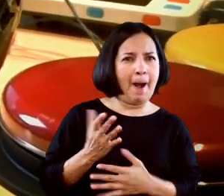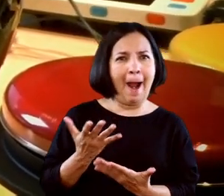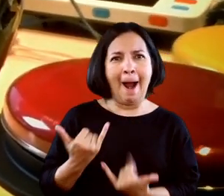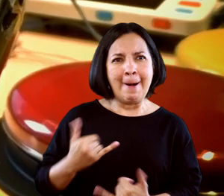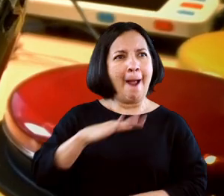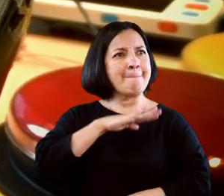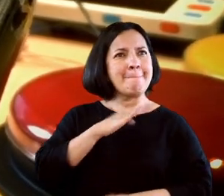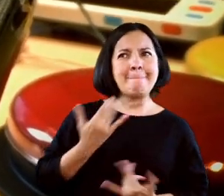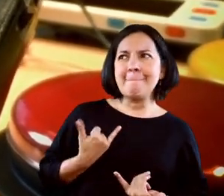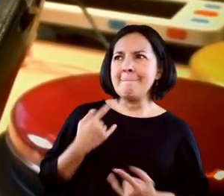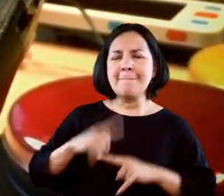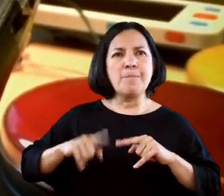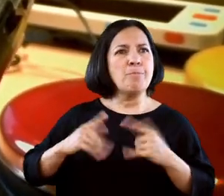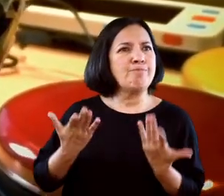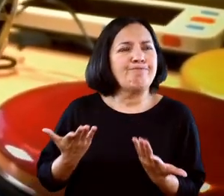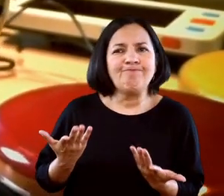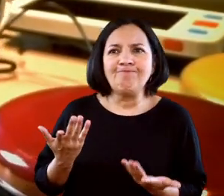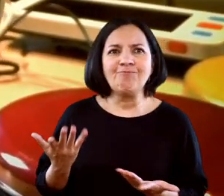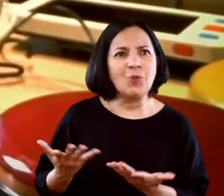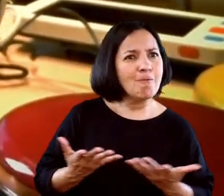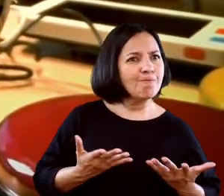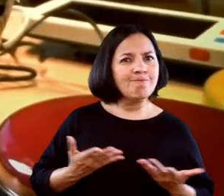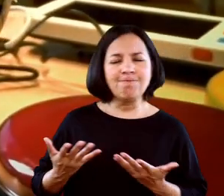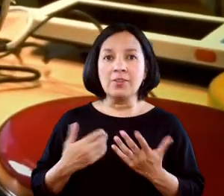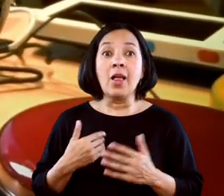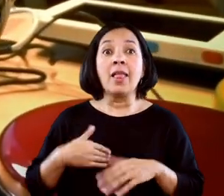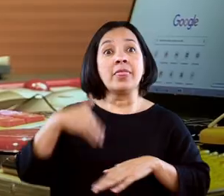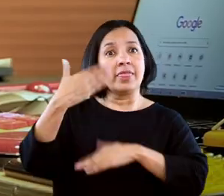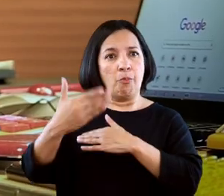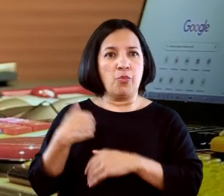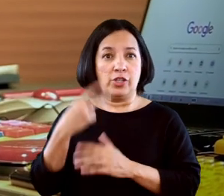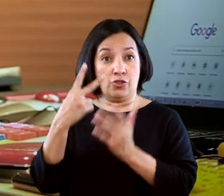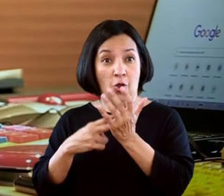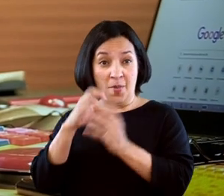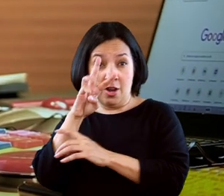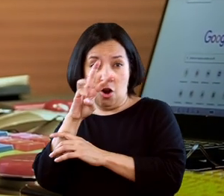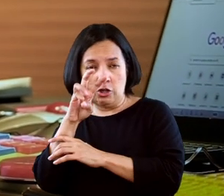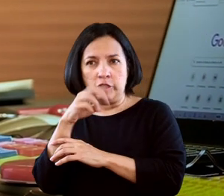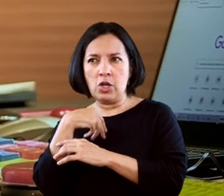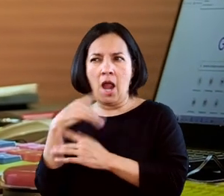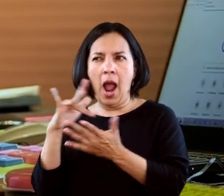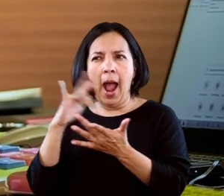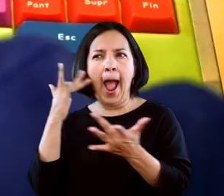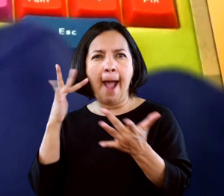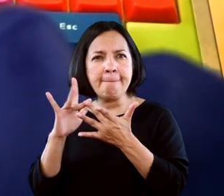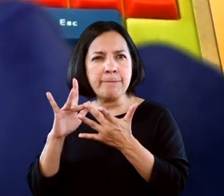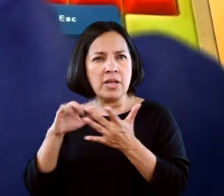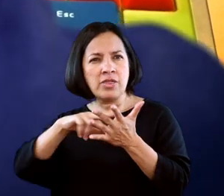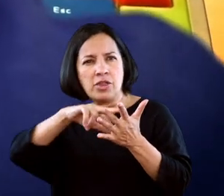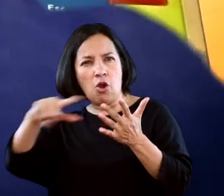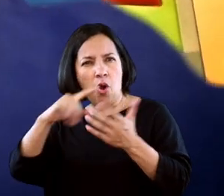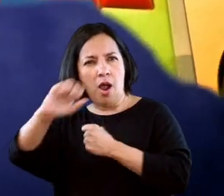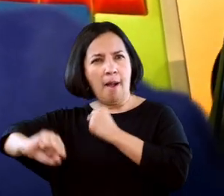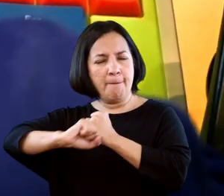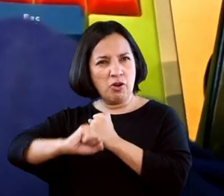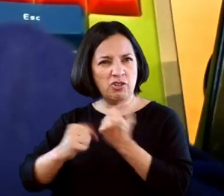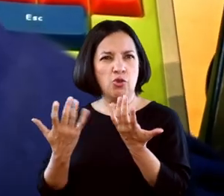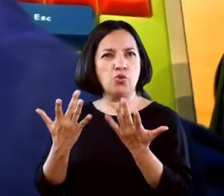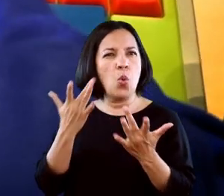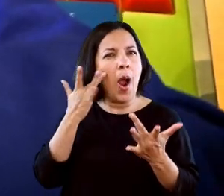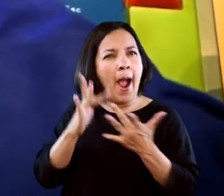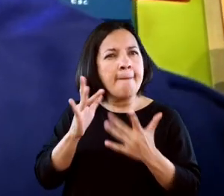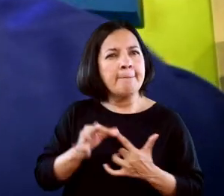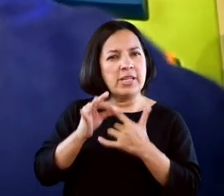y lo cual afectó drásticamente mi vida. En el año 2008 conocí Tecnoayudas y estas